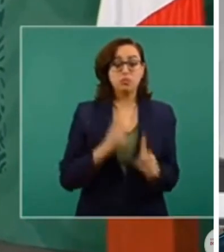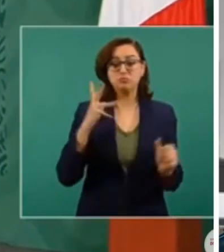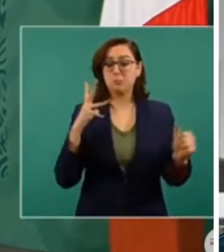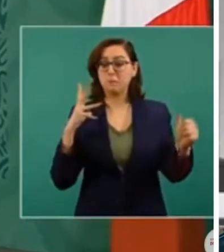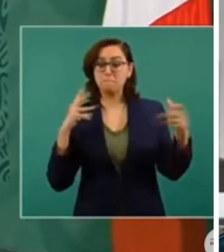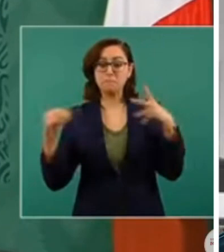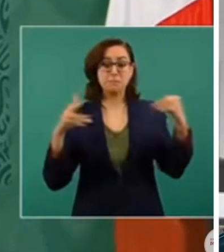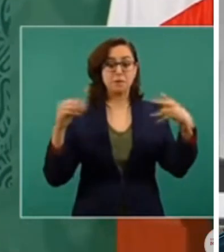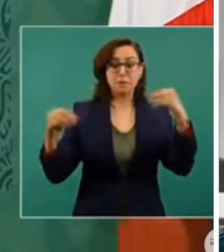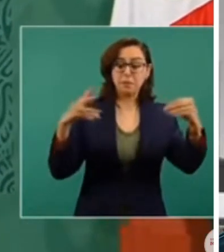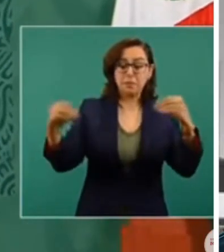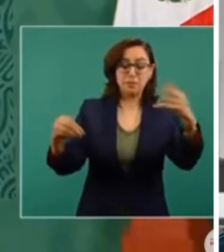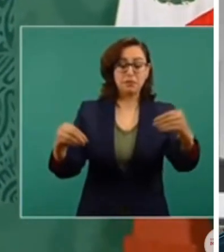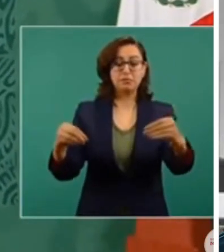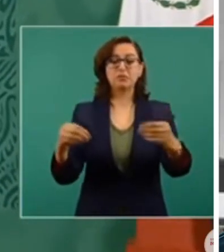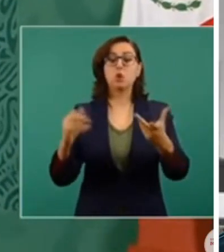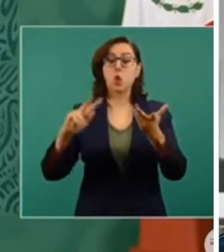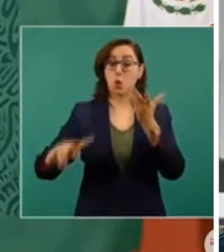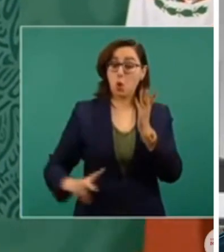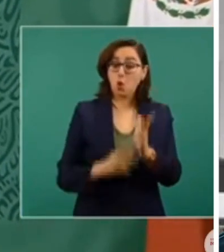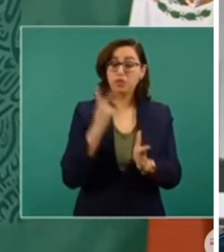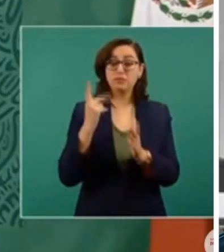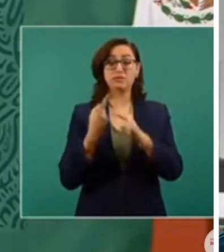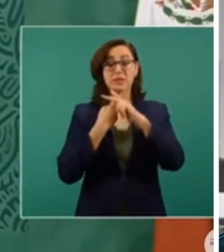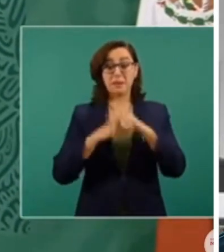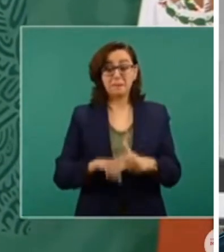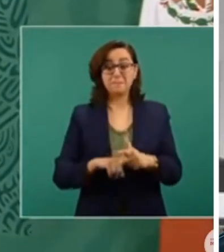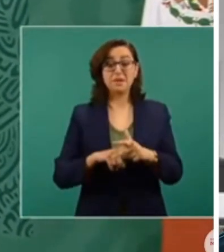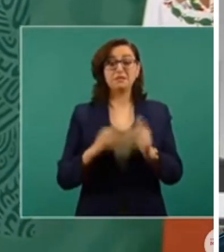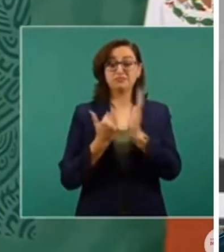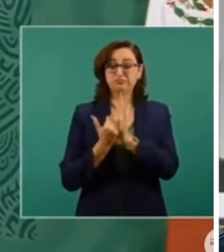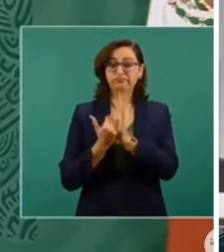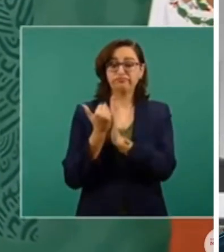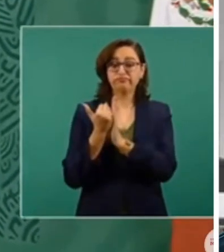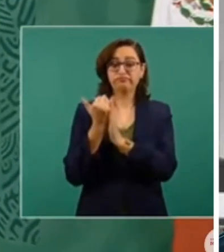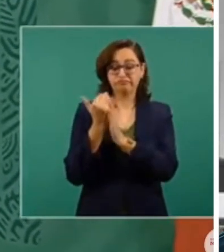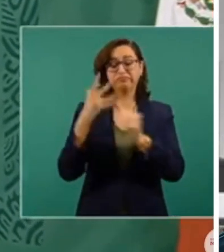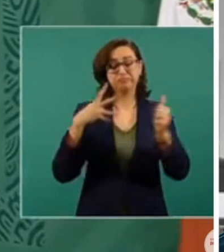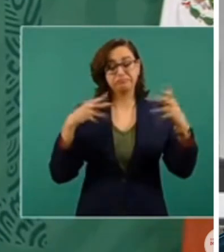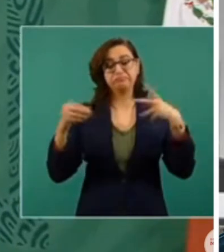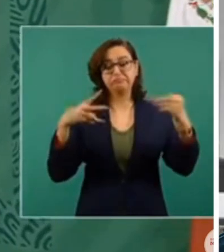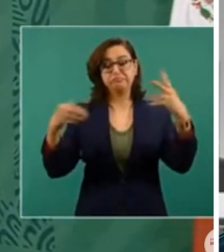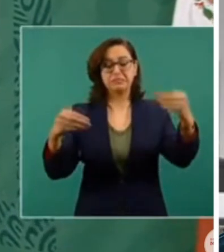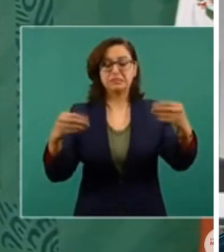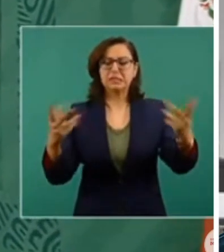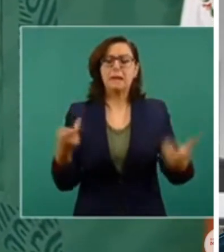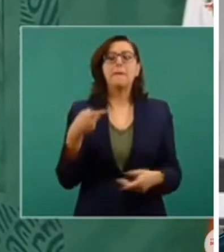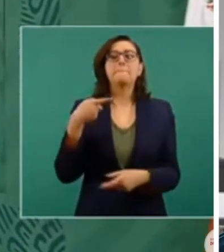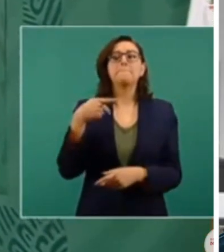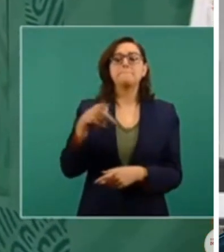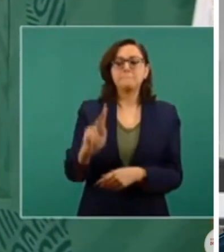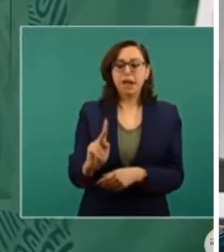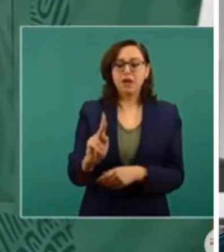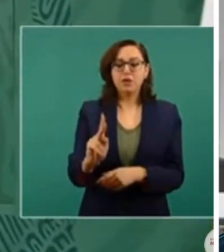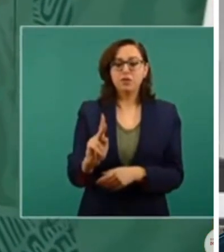o hay incrementos en contagios, pues nos agarre